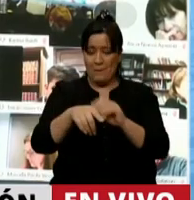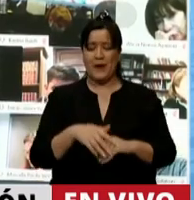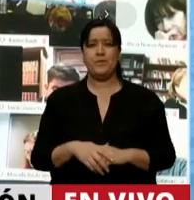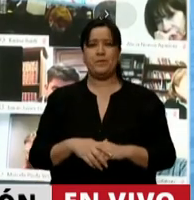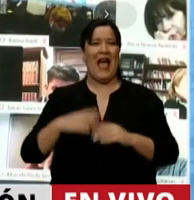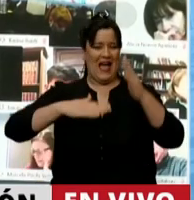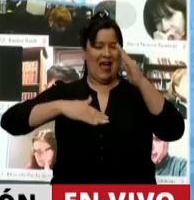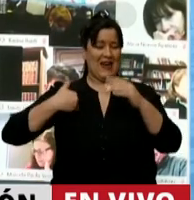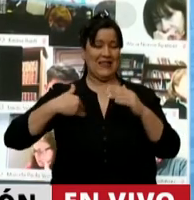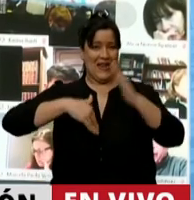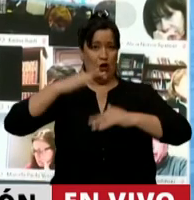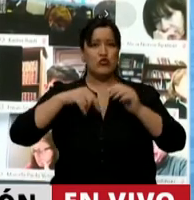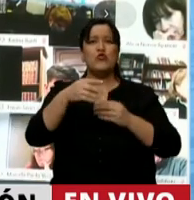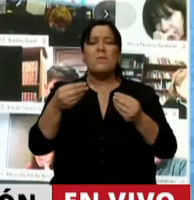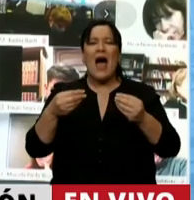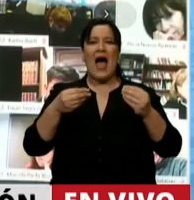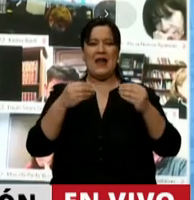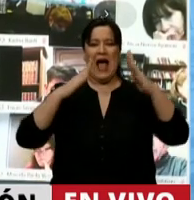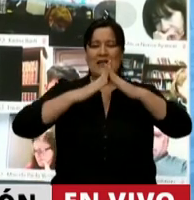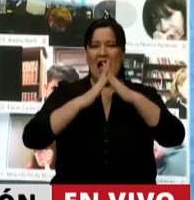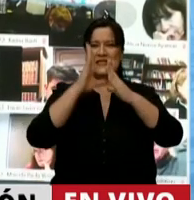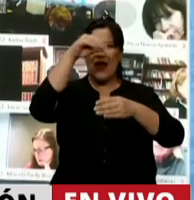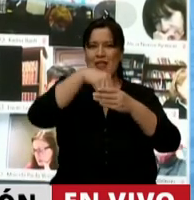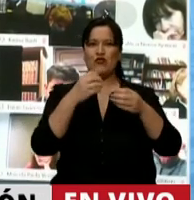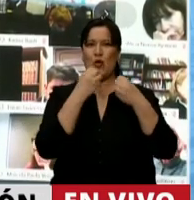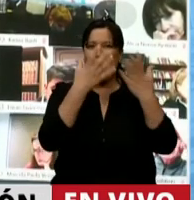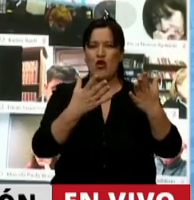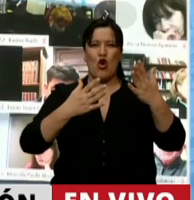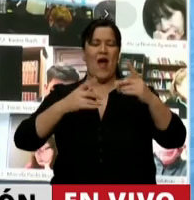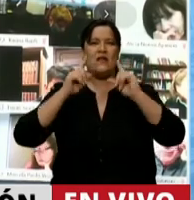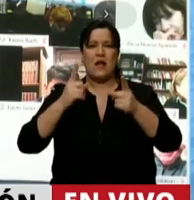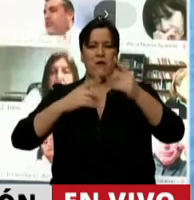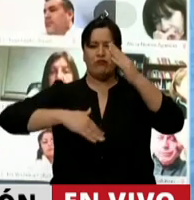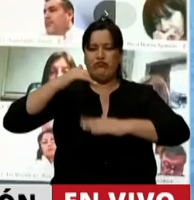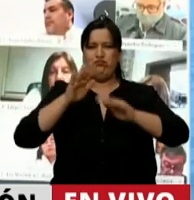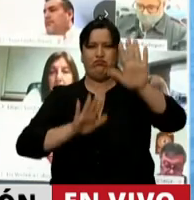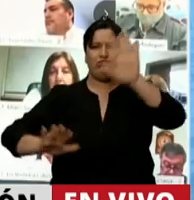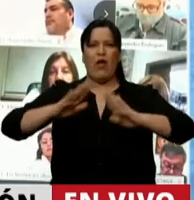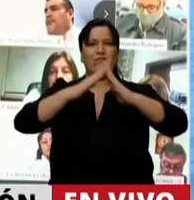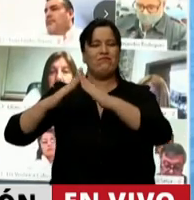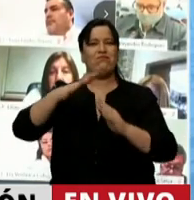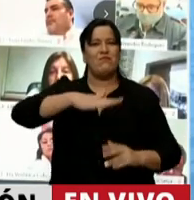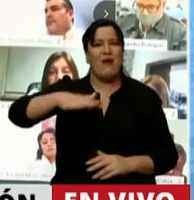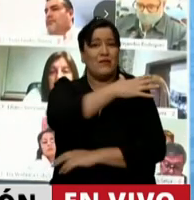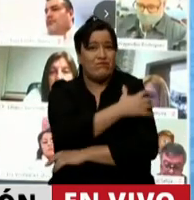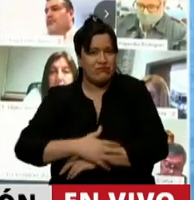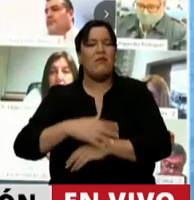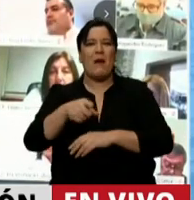programa de mejoras habitacionales, de construcción de viviendas, de construcción de viviendas en barrios populares también.